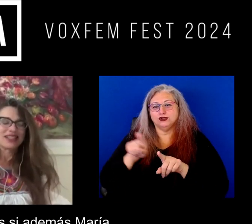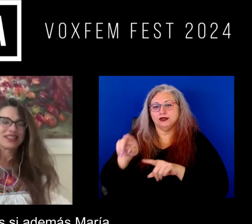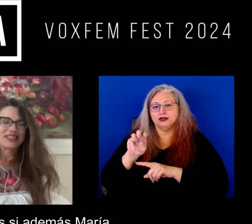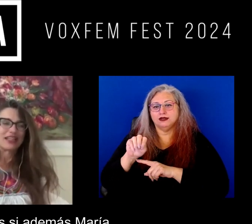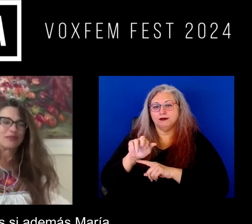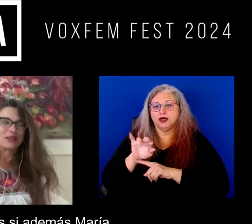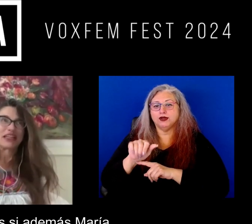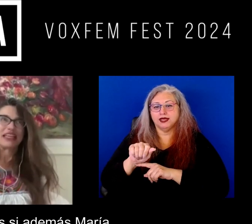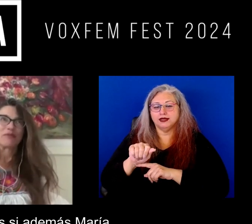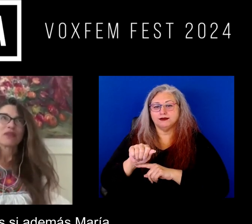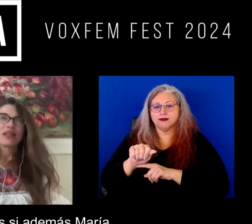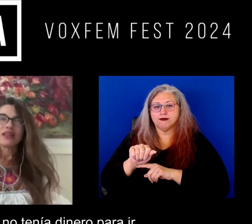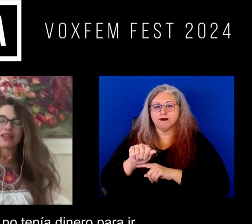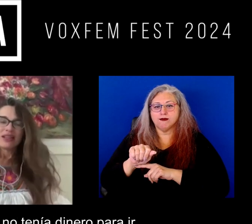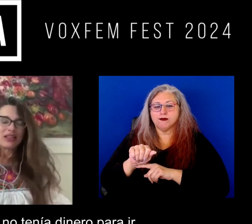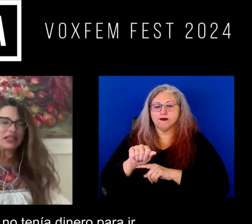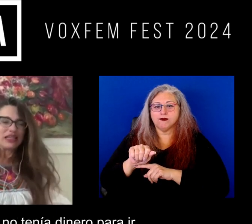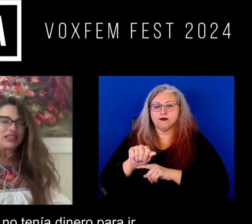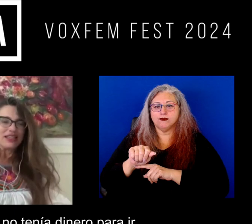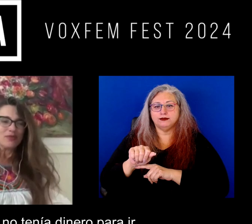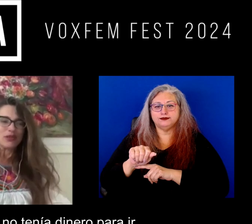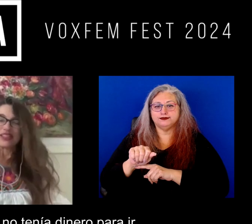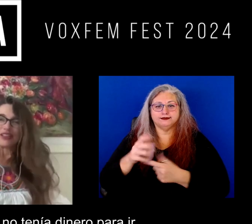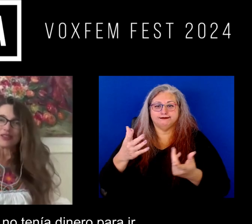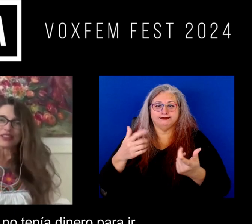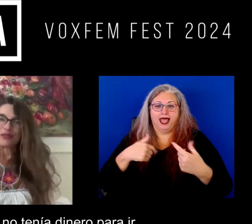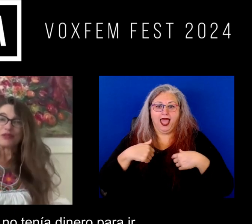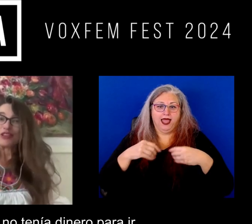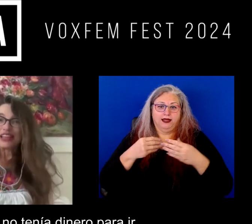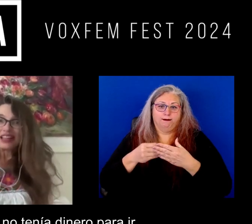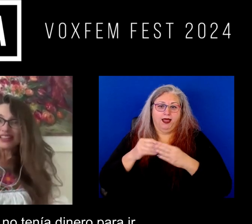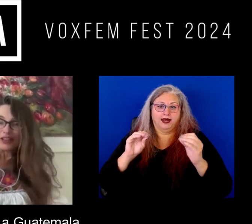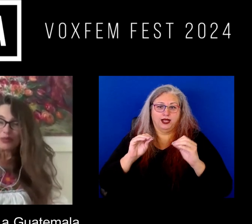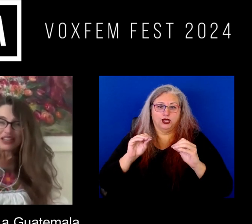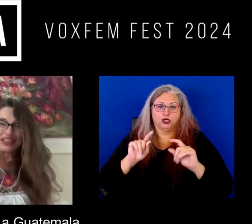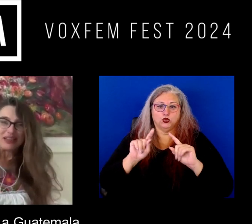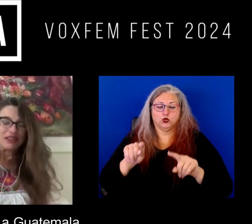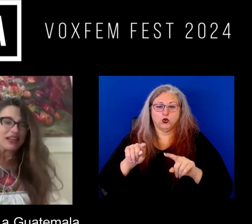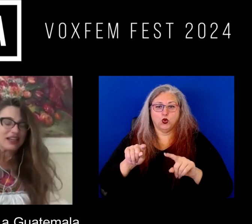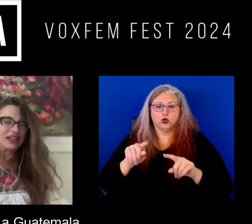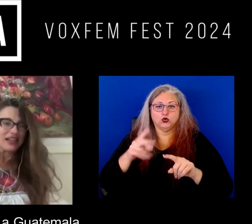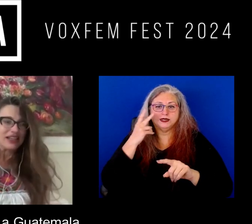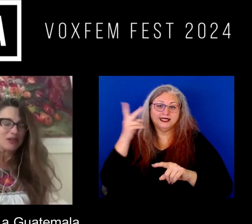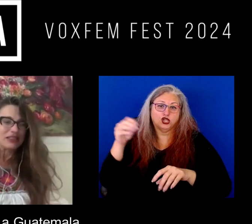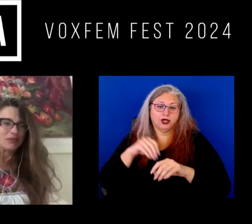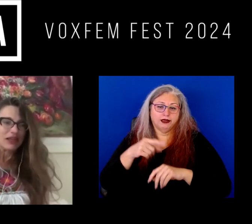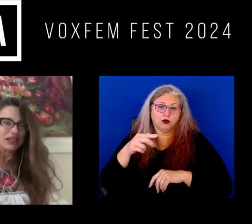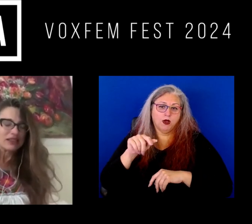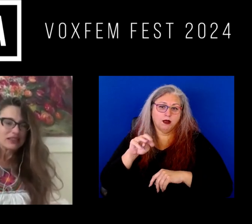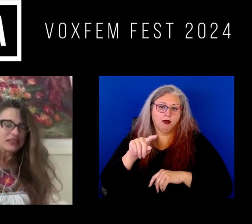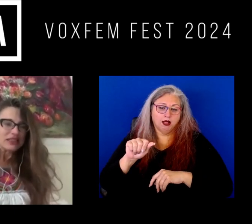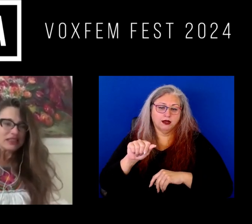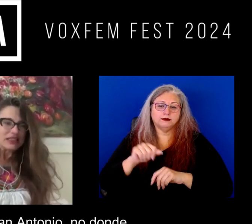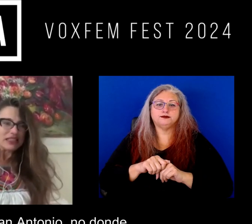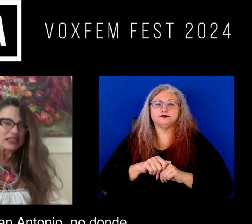si además María pues sí yo no tenía dinero para ir a verla a Guatemala